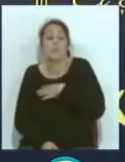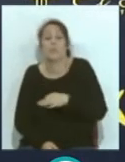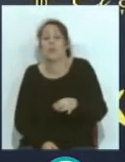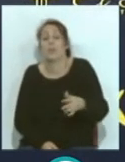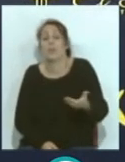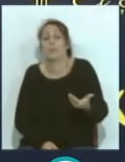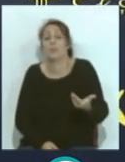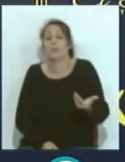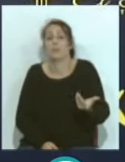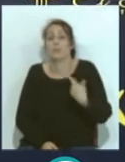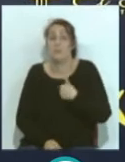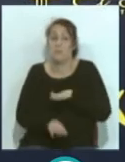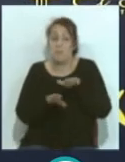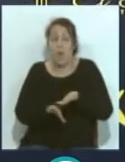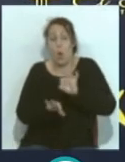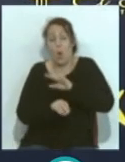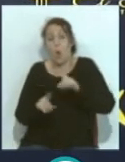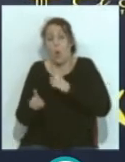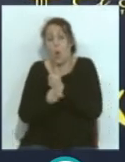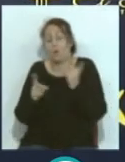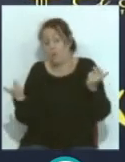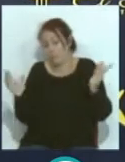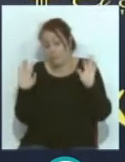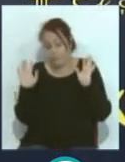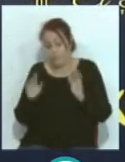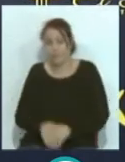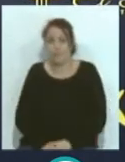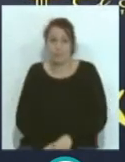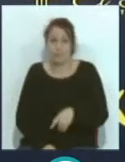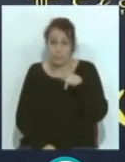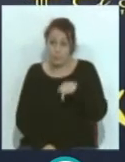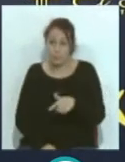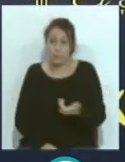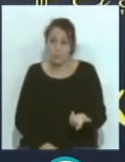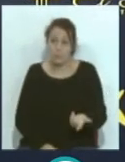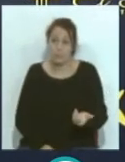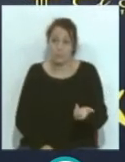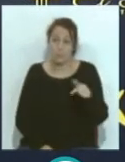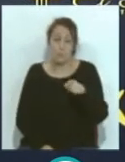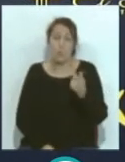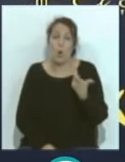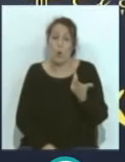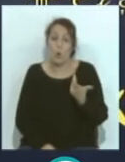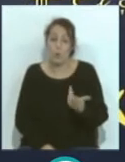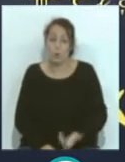más a favor o más en contra de lo que se ha dicho. Bueno, esa es un poco